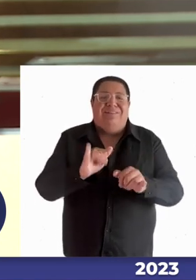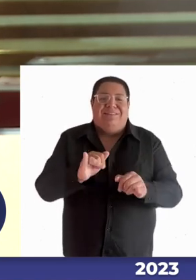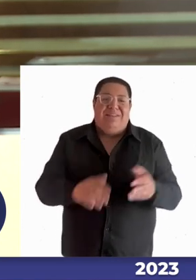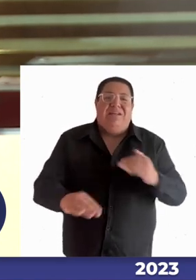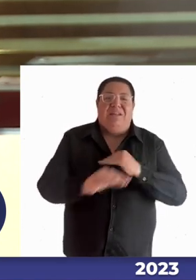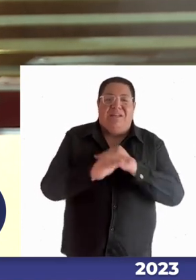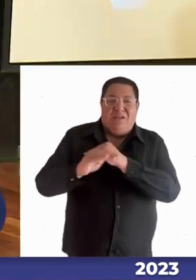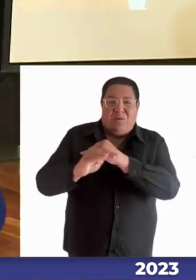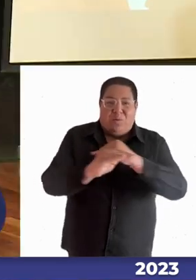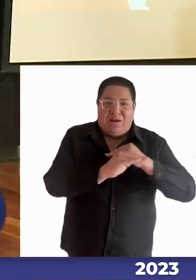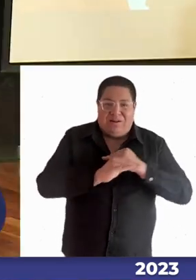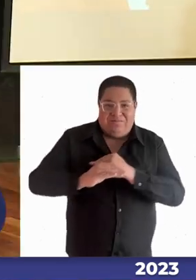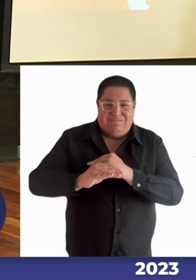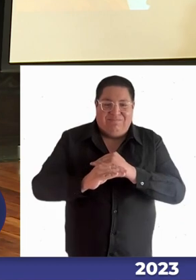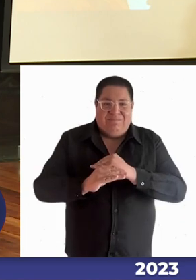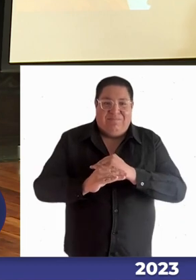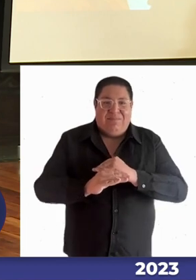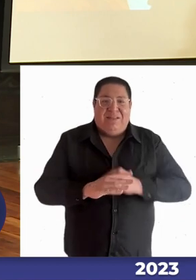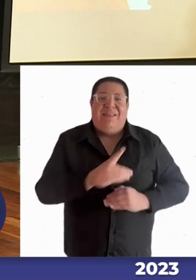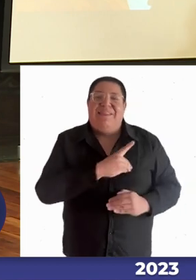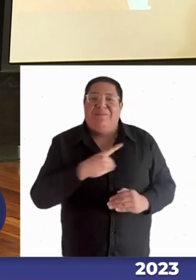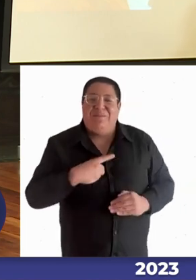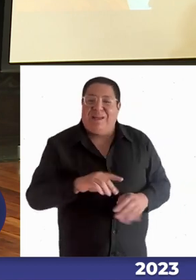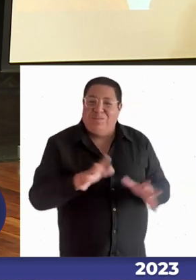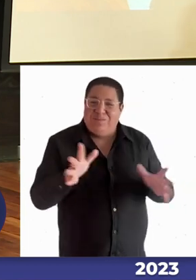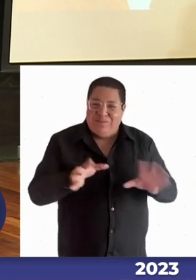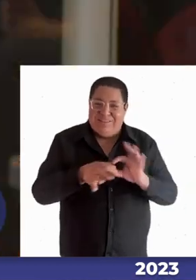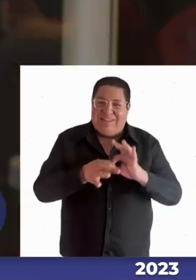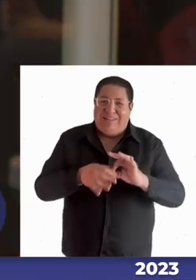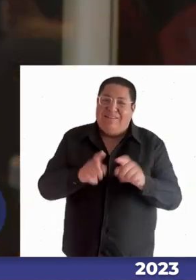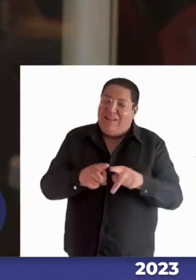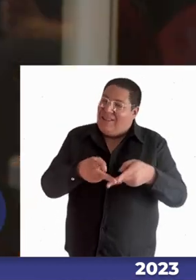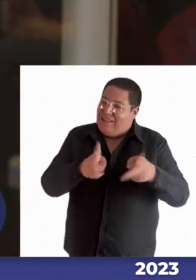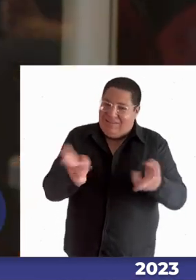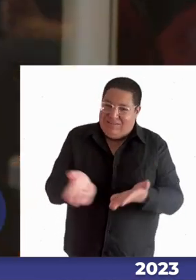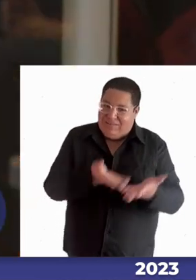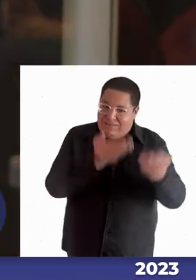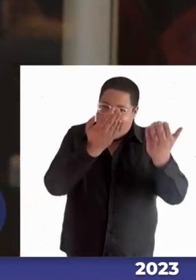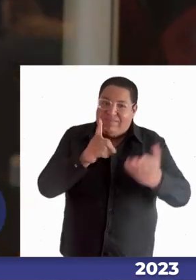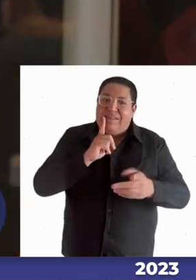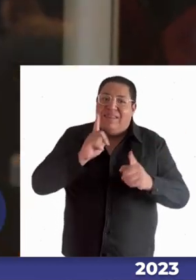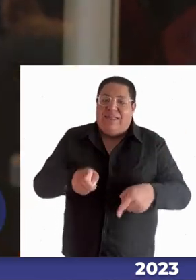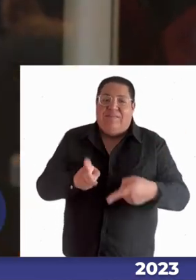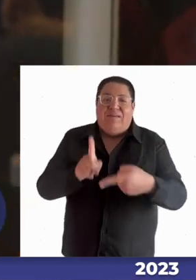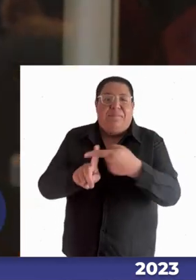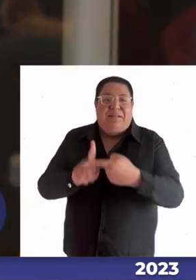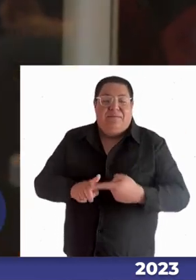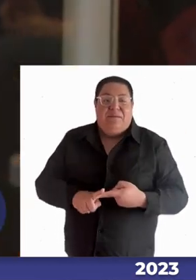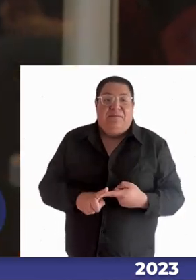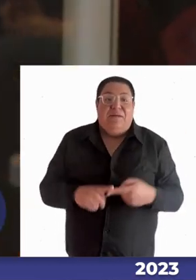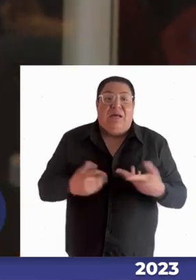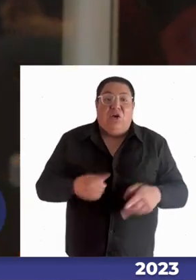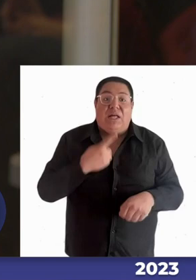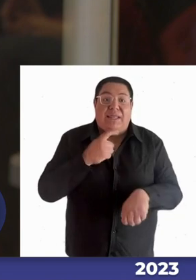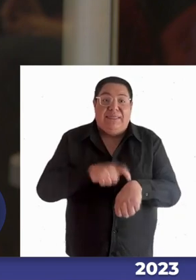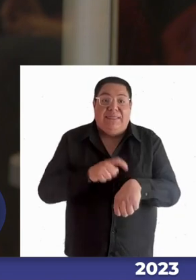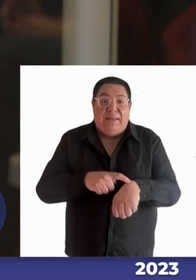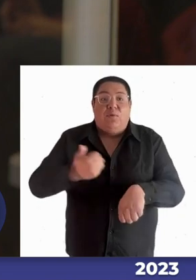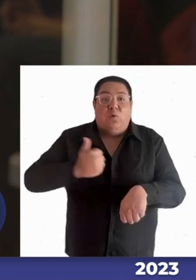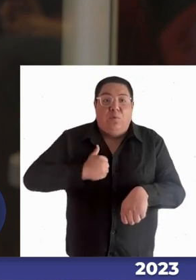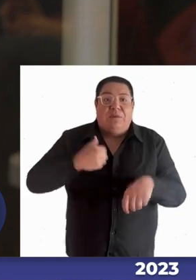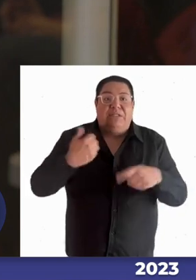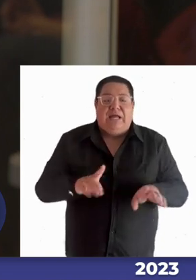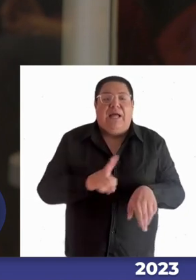igual la cancha diputada muchas gracias queremos liberarla sabemos que tiene que participar de la sala y nosotros ya estamos con el tiempo cumplido para cerrar